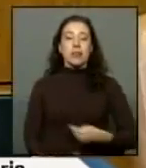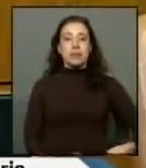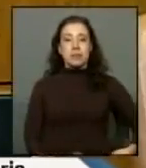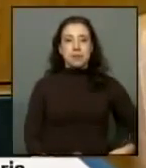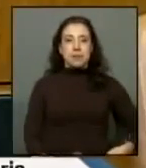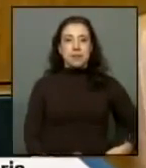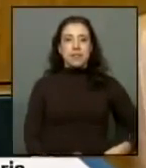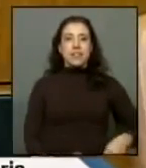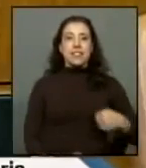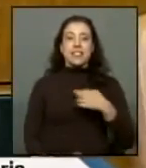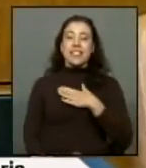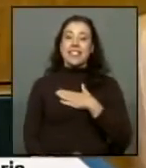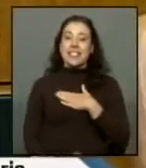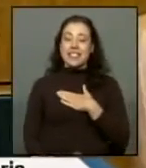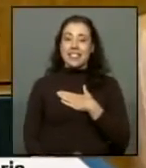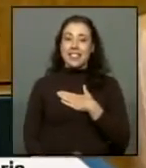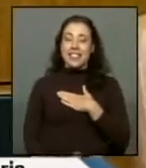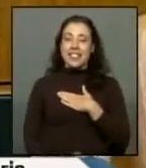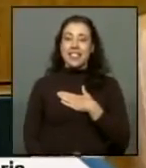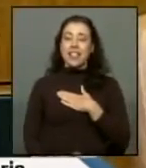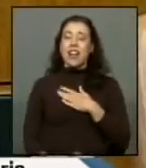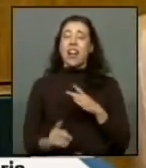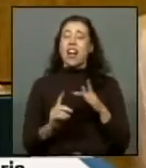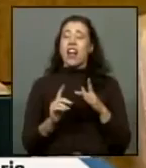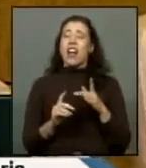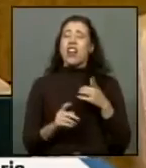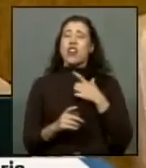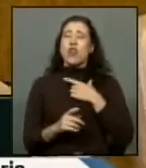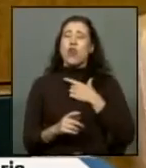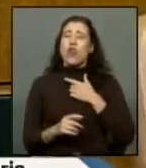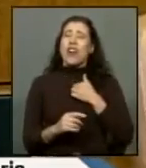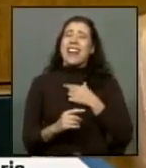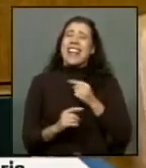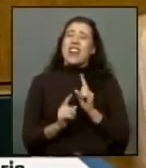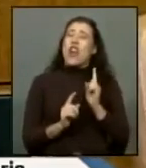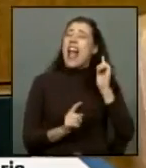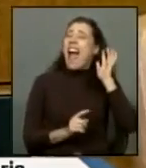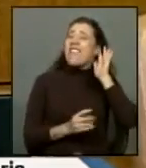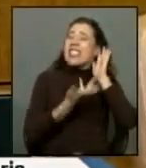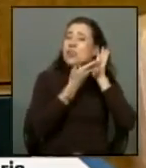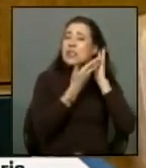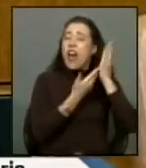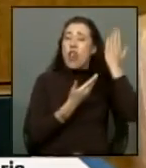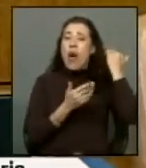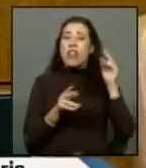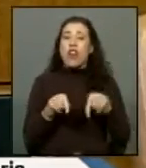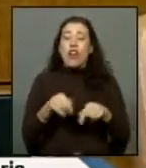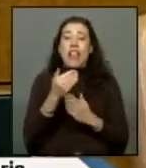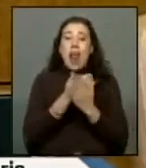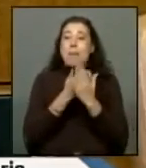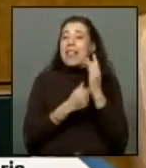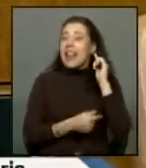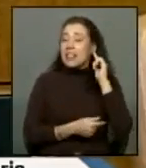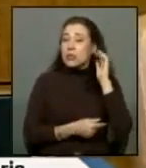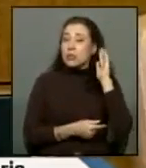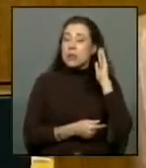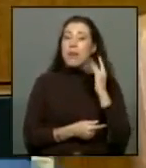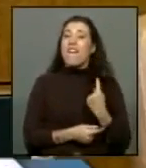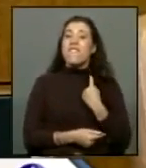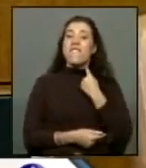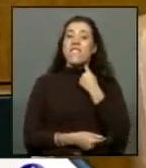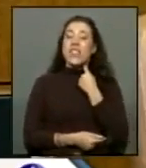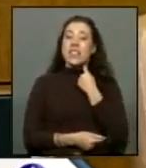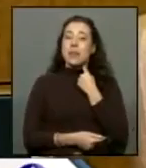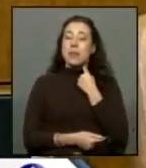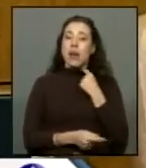quisiera no haber escuchado nunca lo que aquí escuchamos hoy que las víctimas